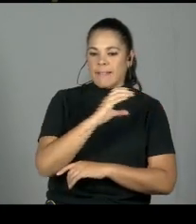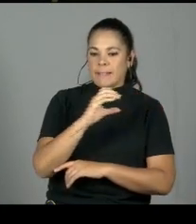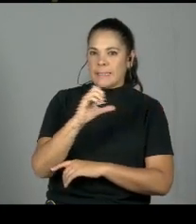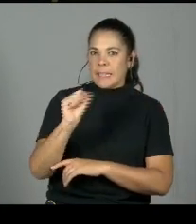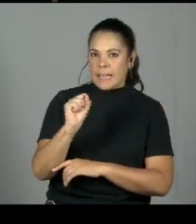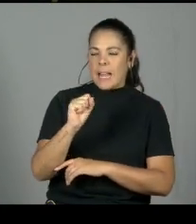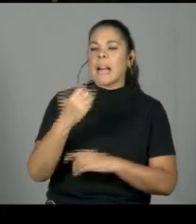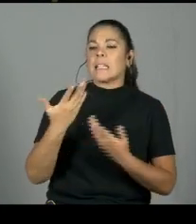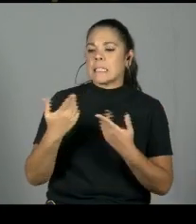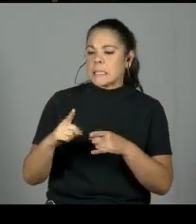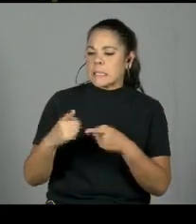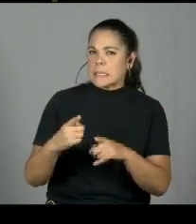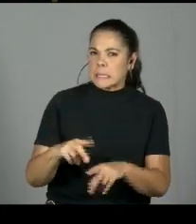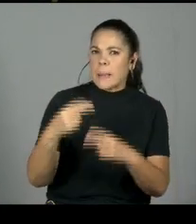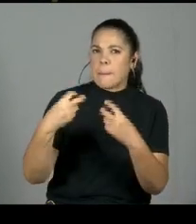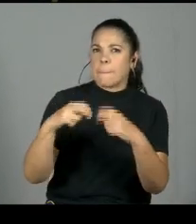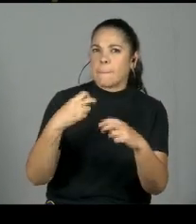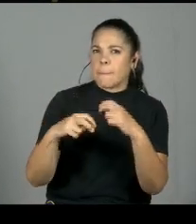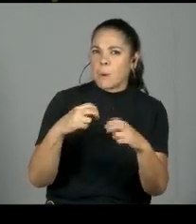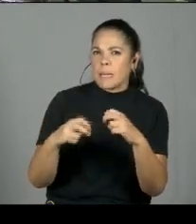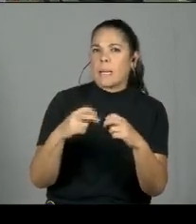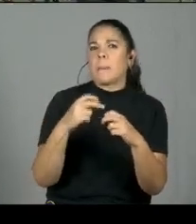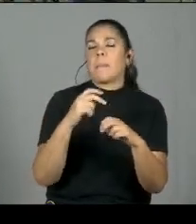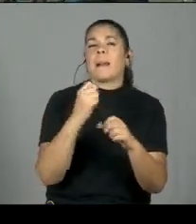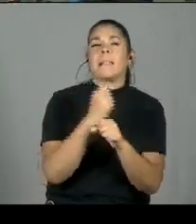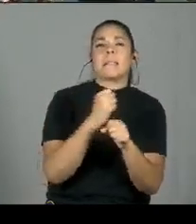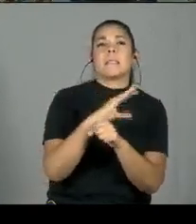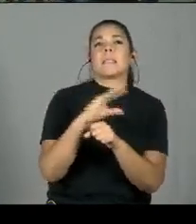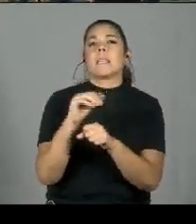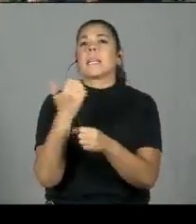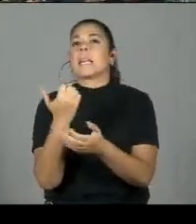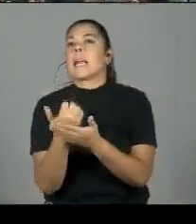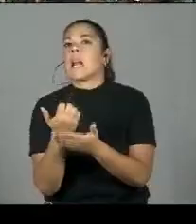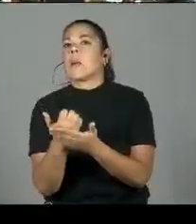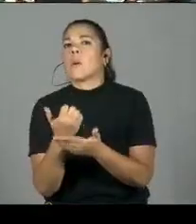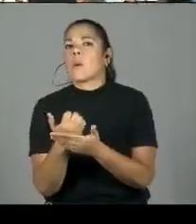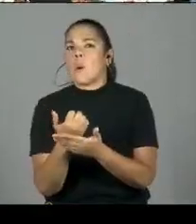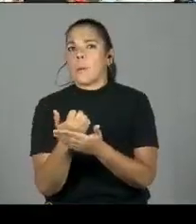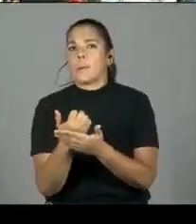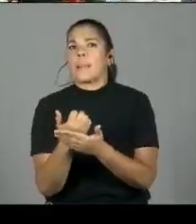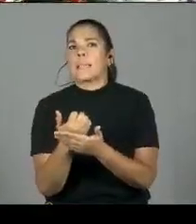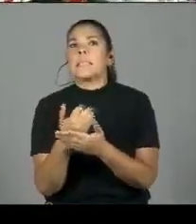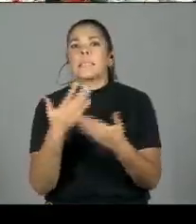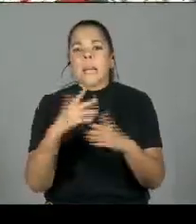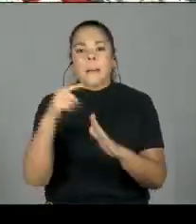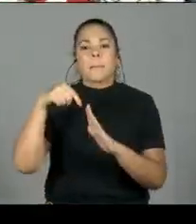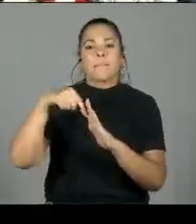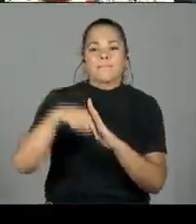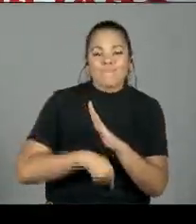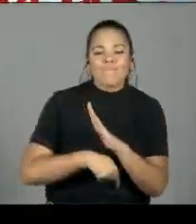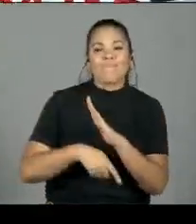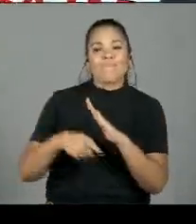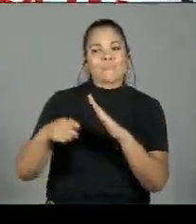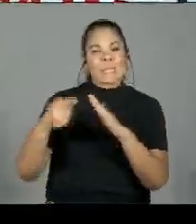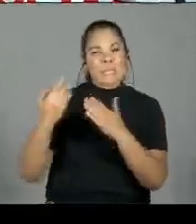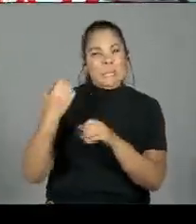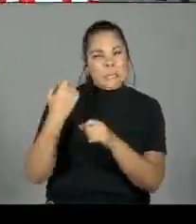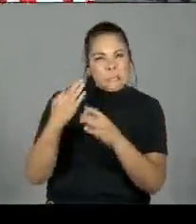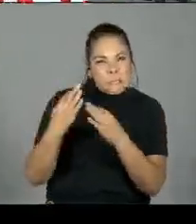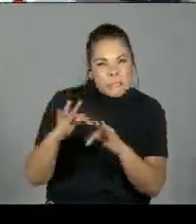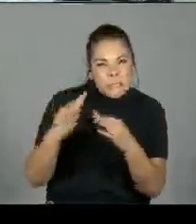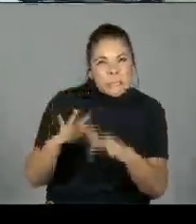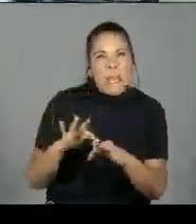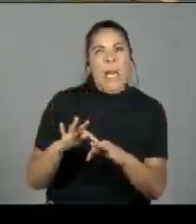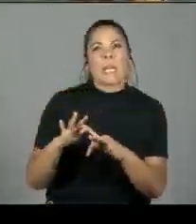laborales y económicos que tiene esta institución que si han profundizado con esta intervención, no se han podido resolver